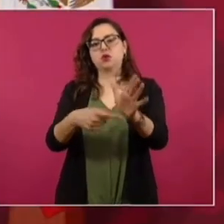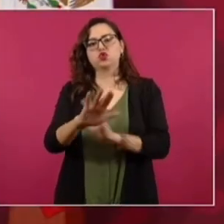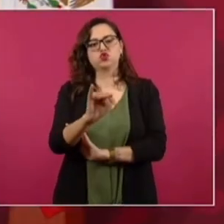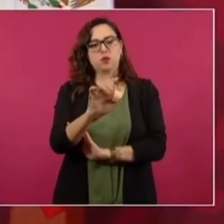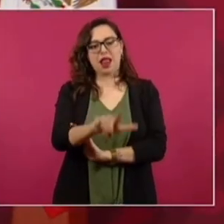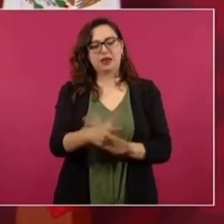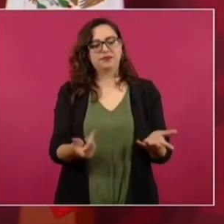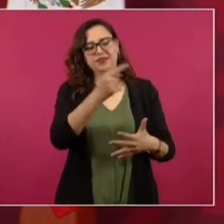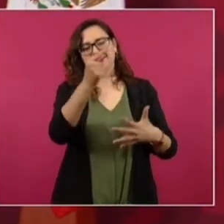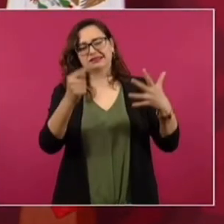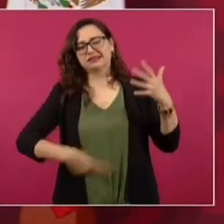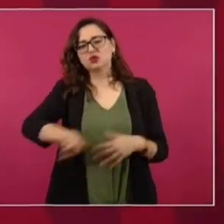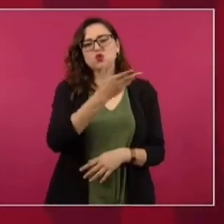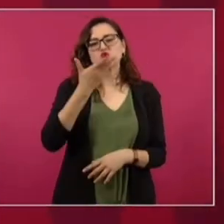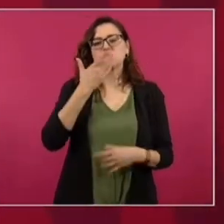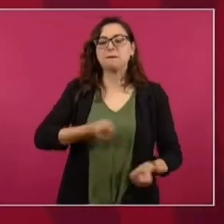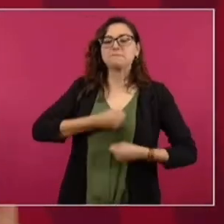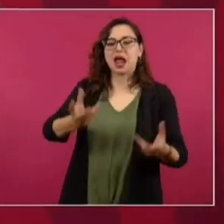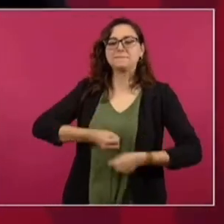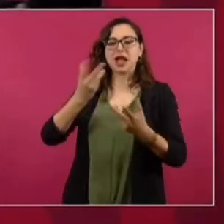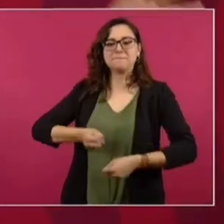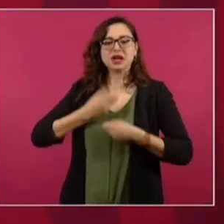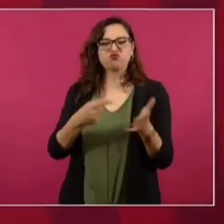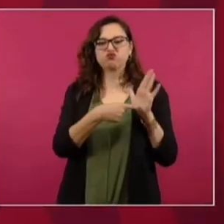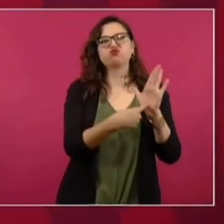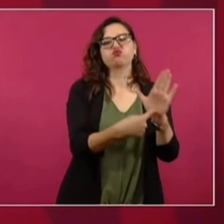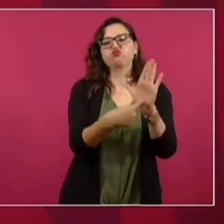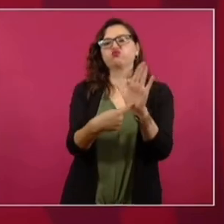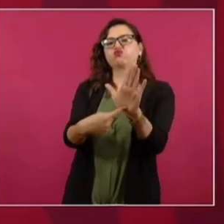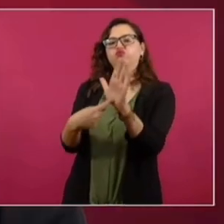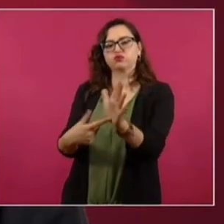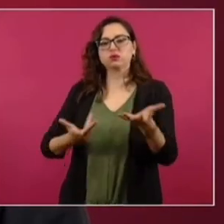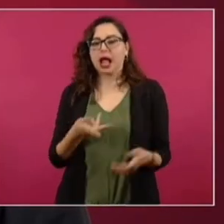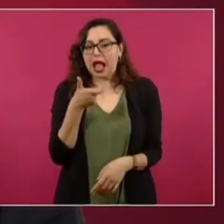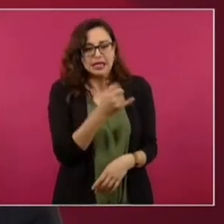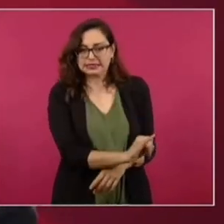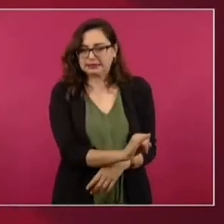Chumel. No, no, no, no, no, no. Esos son, este,